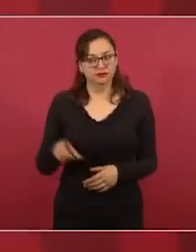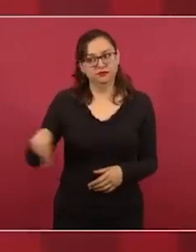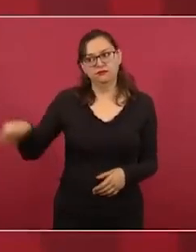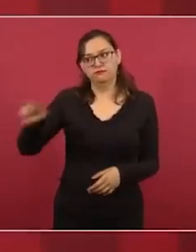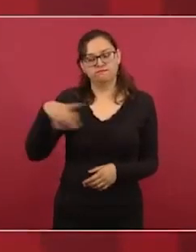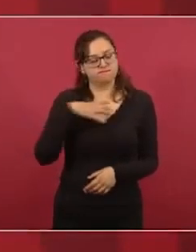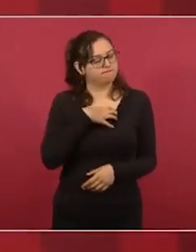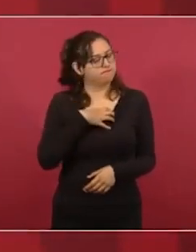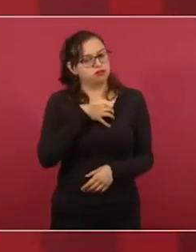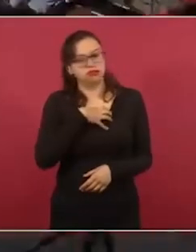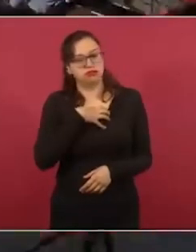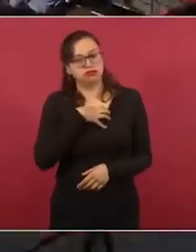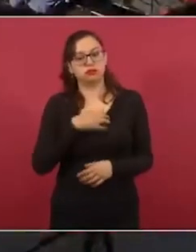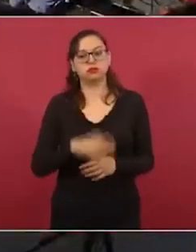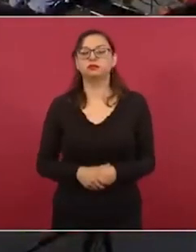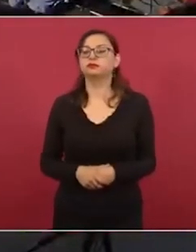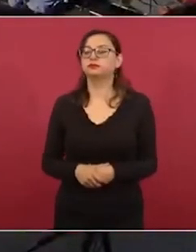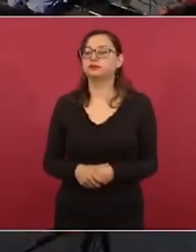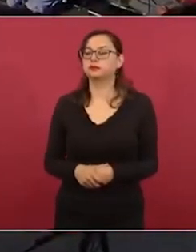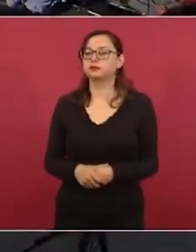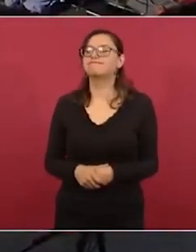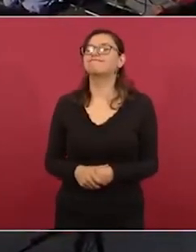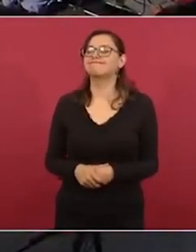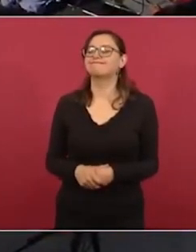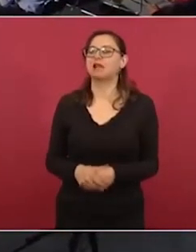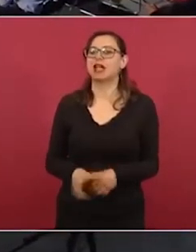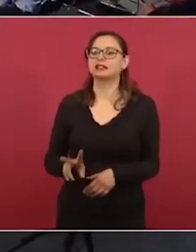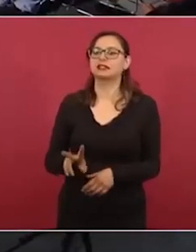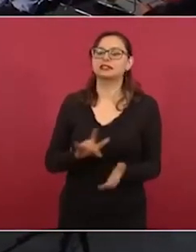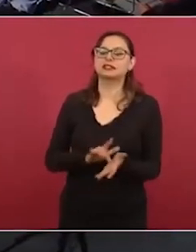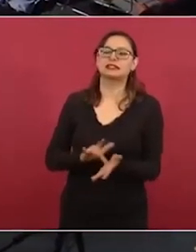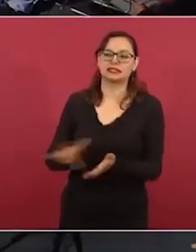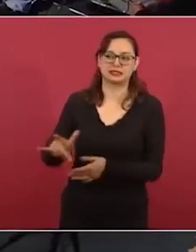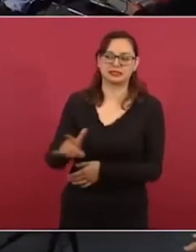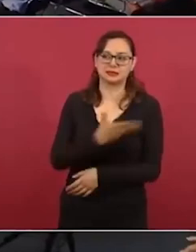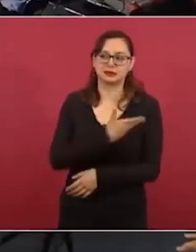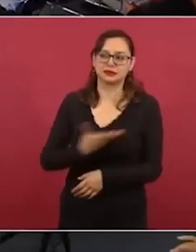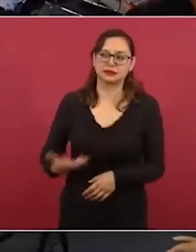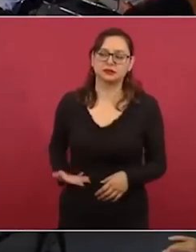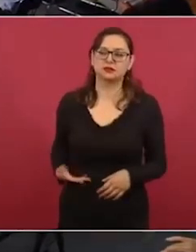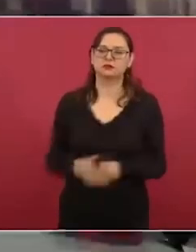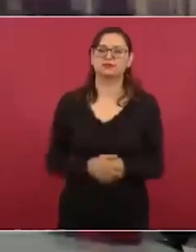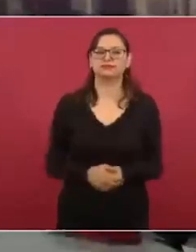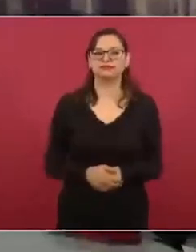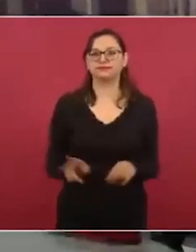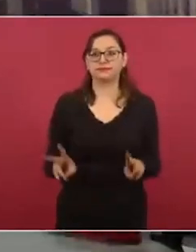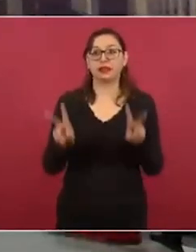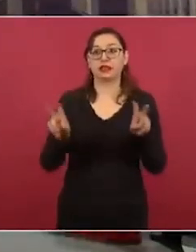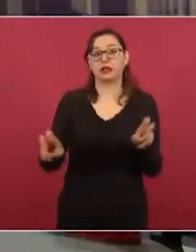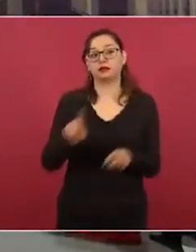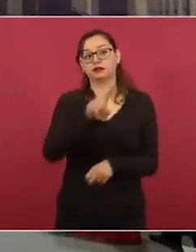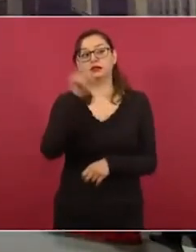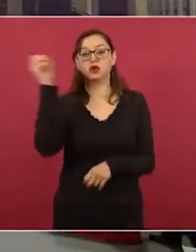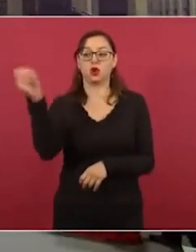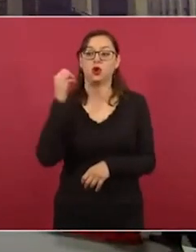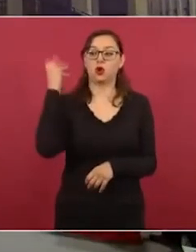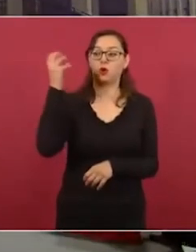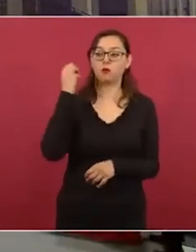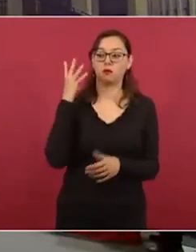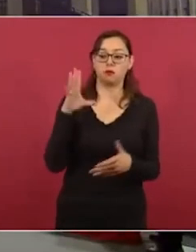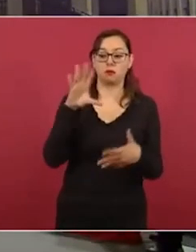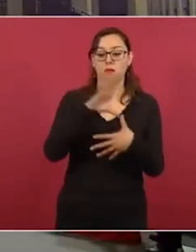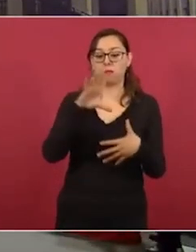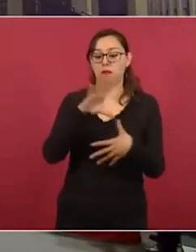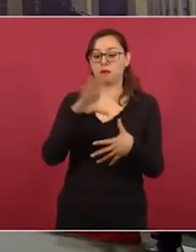En otro tema, quisiera solamente una puntualización sobre el asunto de la Cumbre de las Américas. Su gobierno, usted, ¿está evaluando la